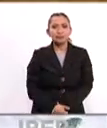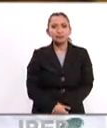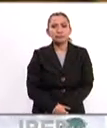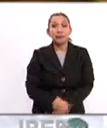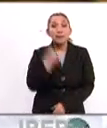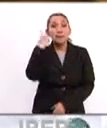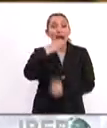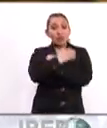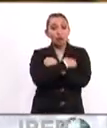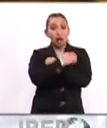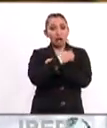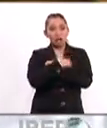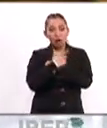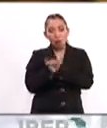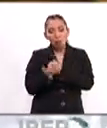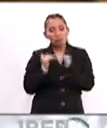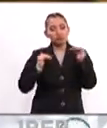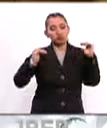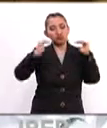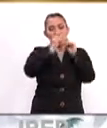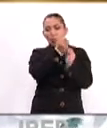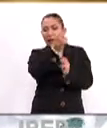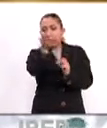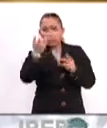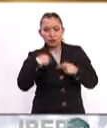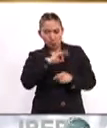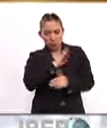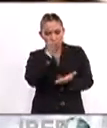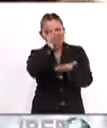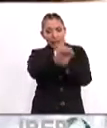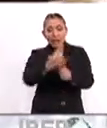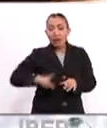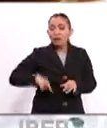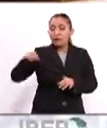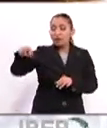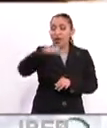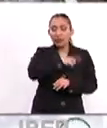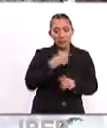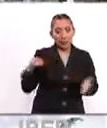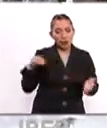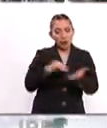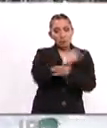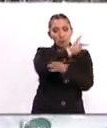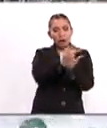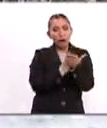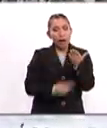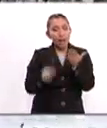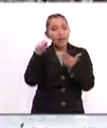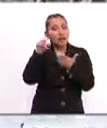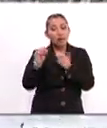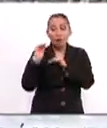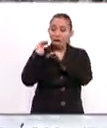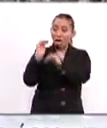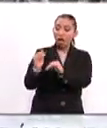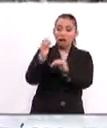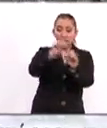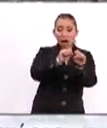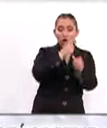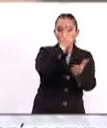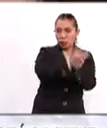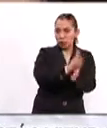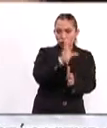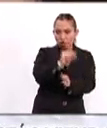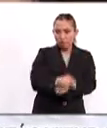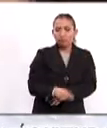Para que la educación logre estar al alcance de cualquier persona, el Estado debe implementar programas que no se limiten a las aulas.